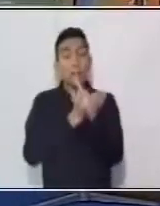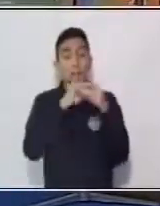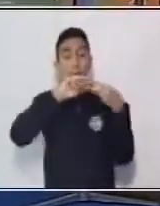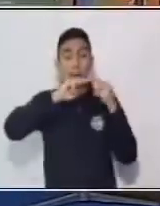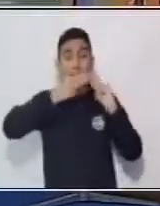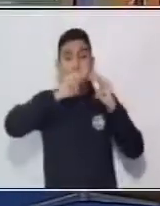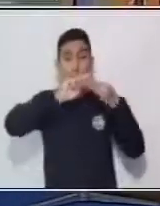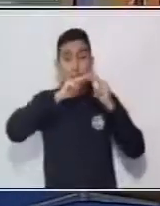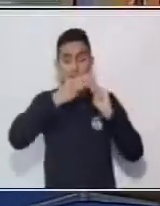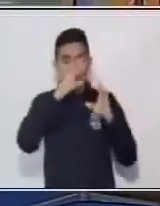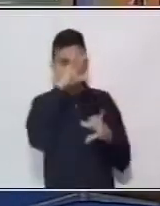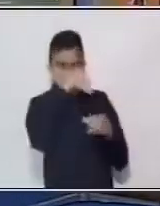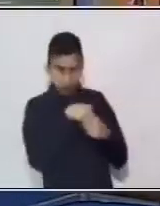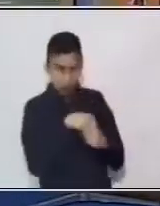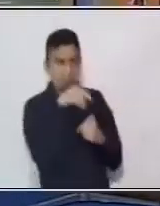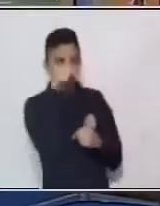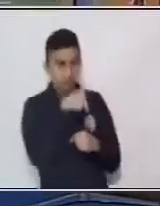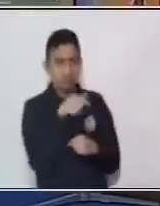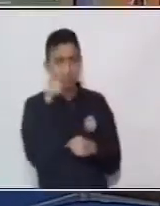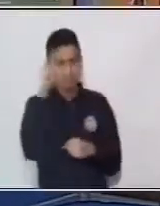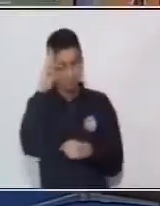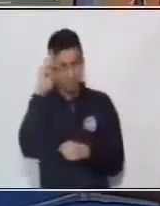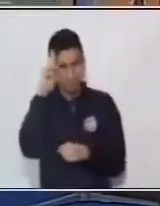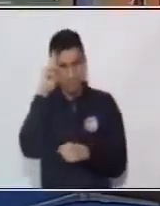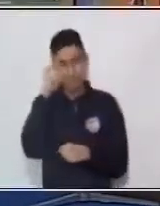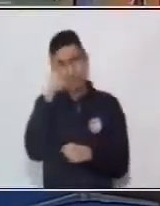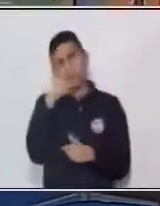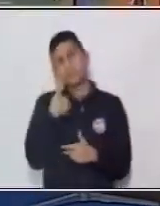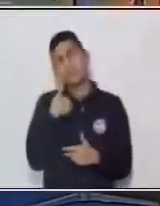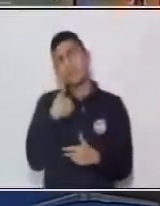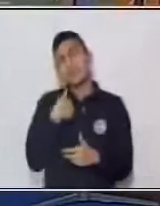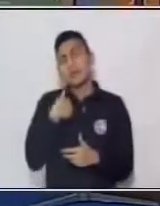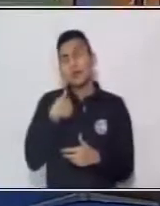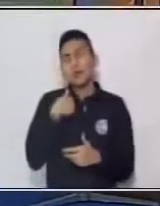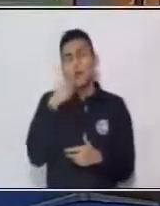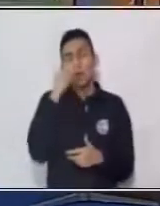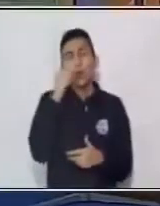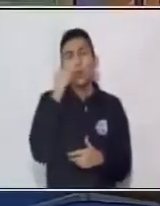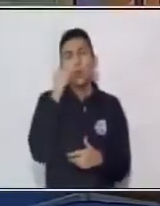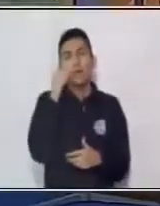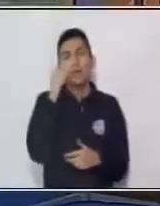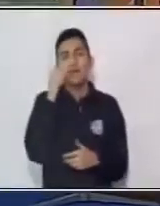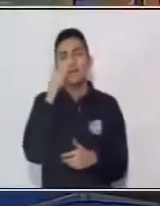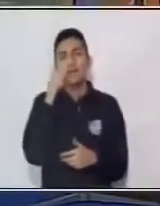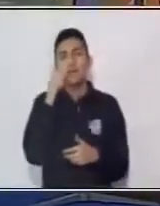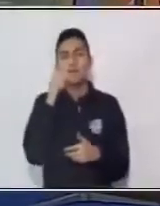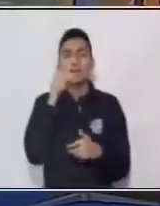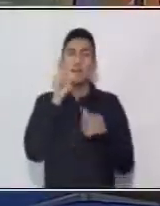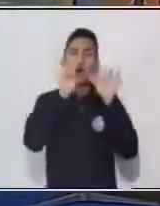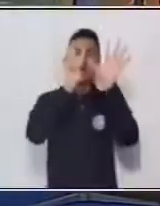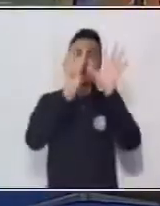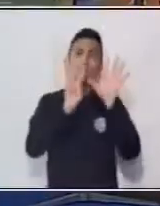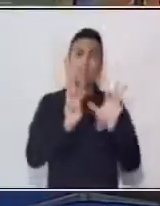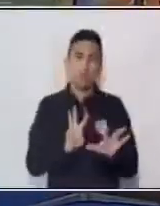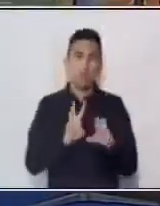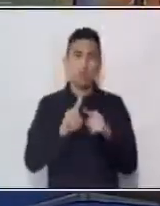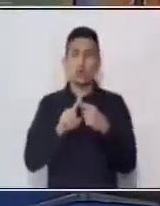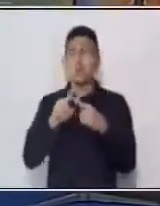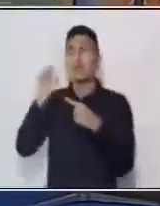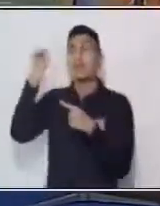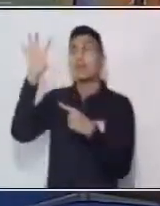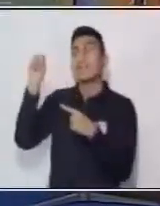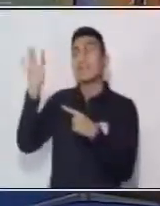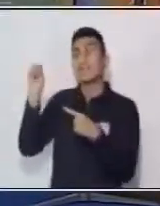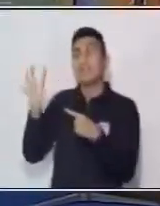campesinos, era el número ocho. Y en el caso de los dulces, era el número cuatro. En el caso de las estrellas,